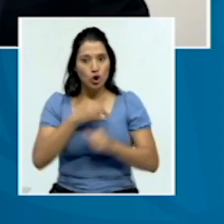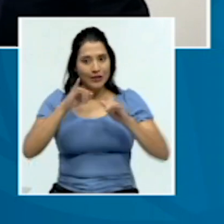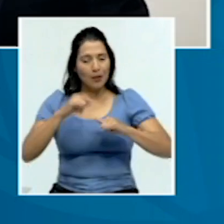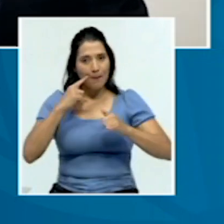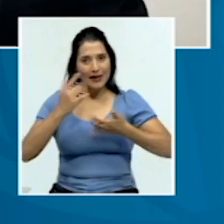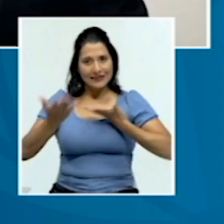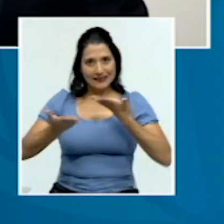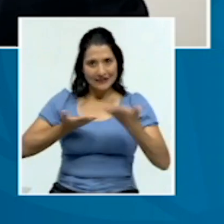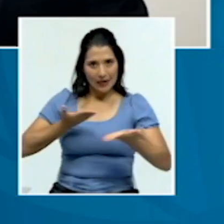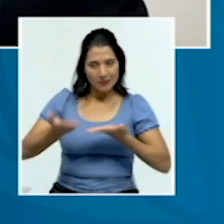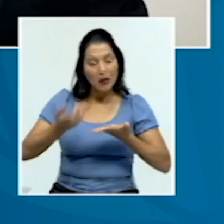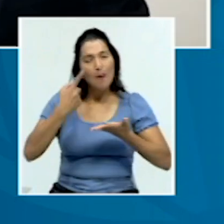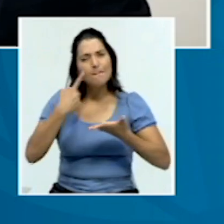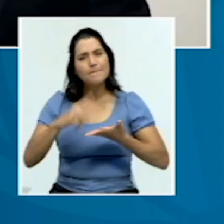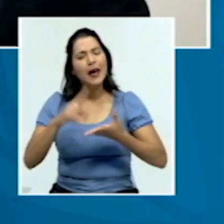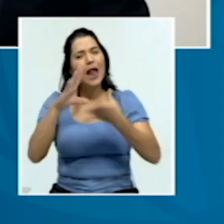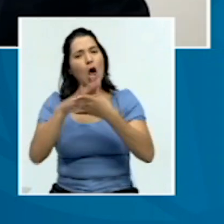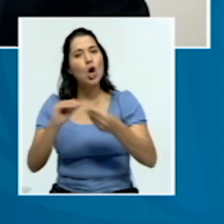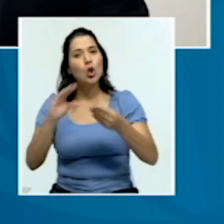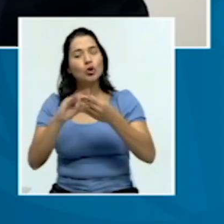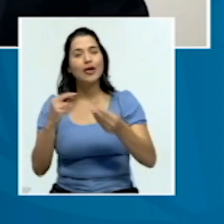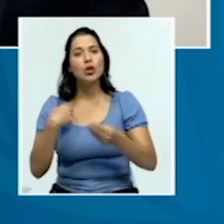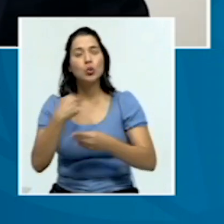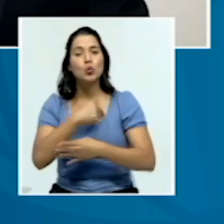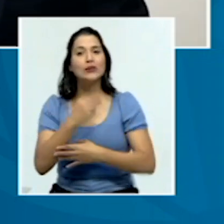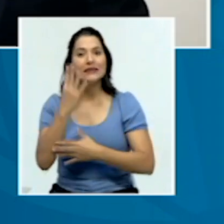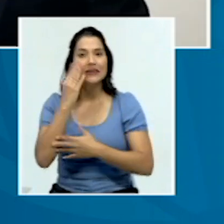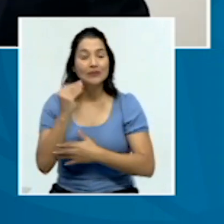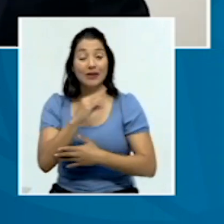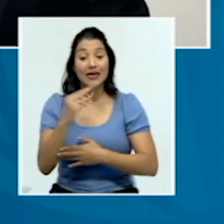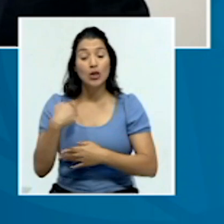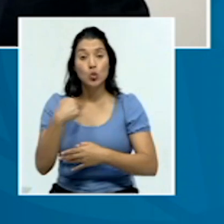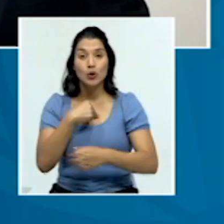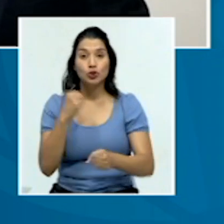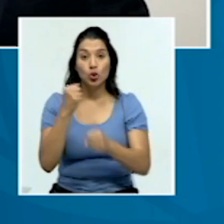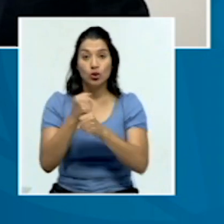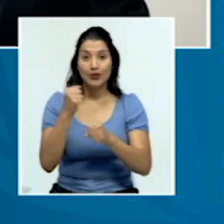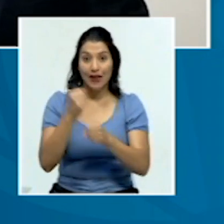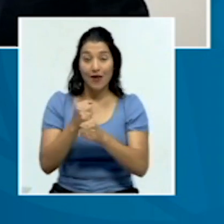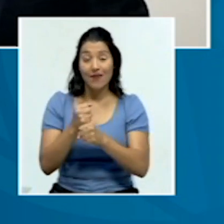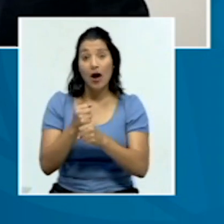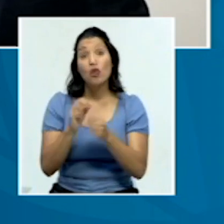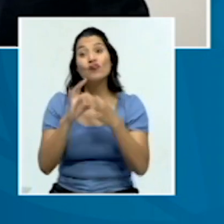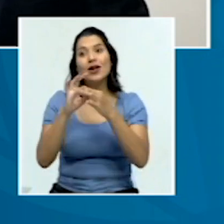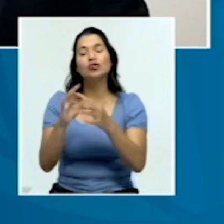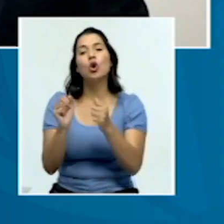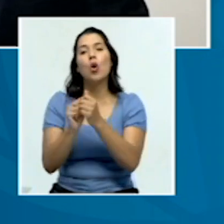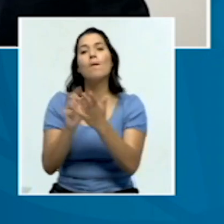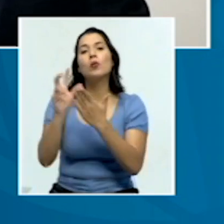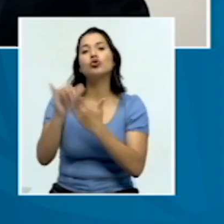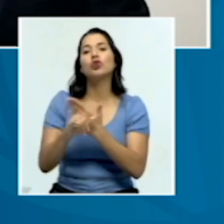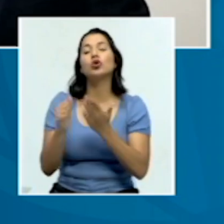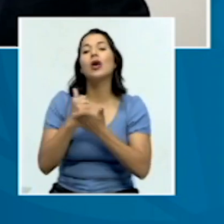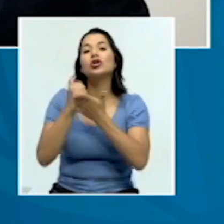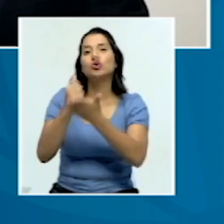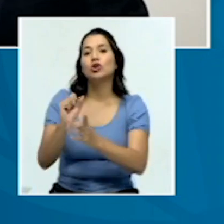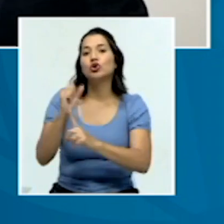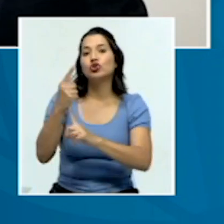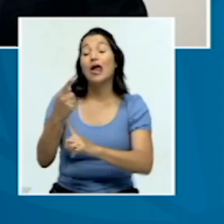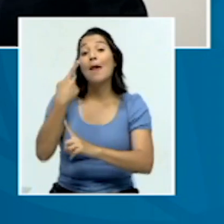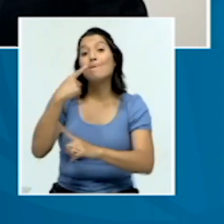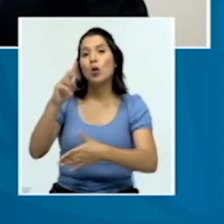y para comentar un poco lo que fue esta expedición y estas labores proyectos de acción social de la Universidad de Costa Rica.